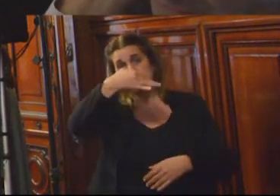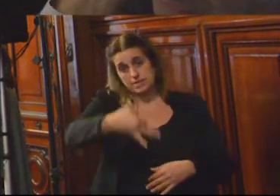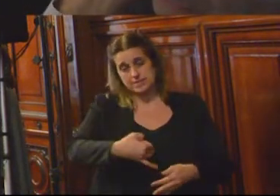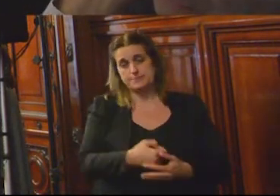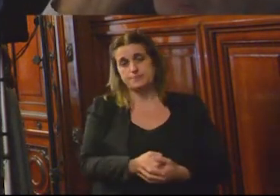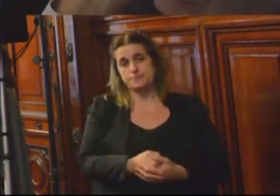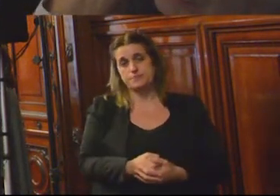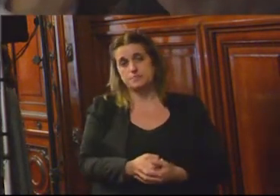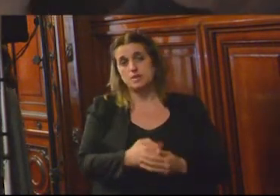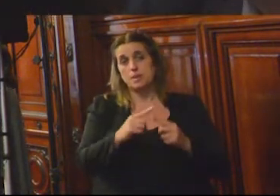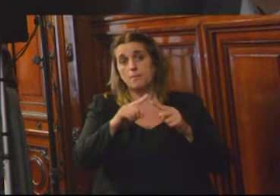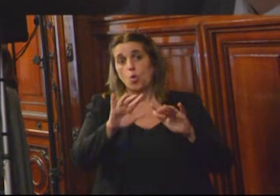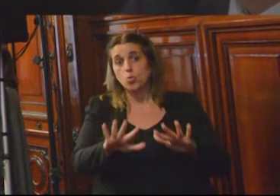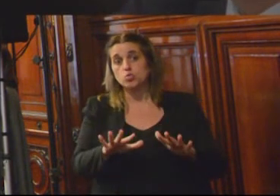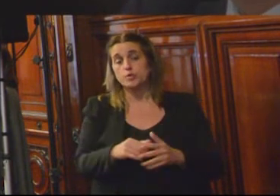por allí.